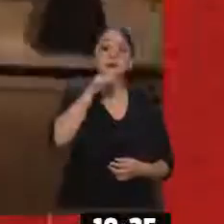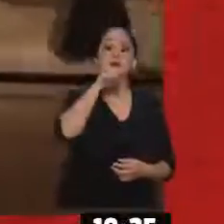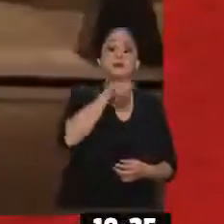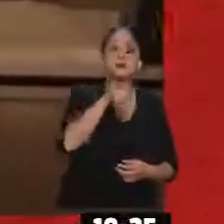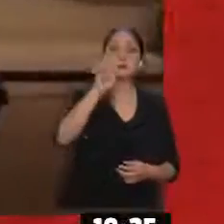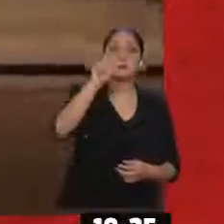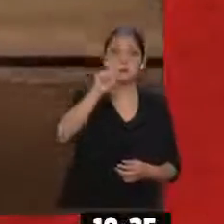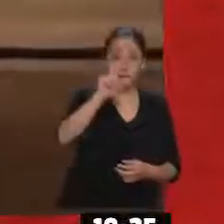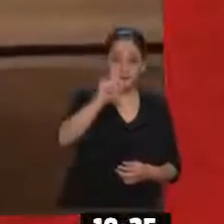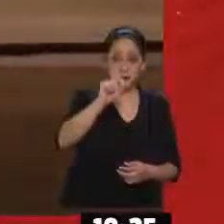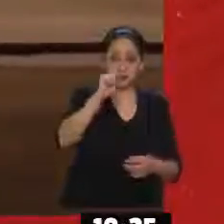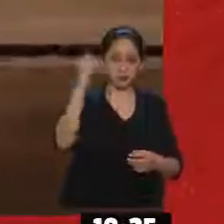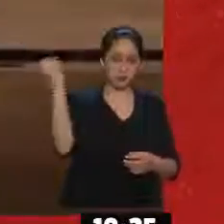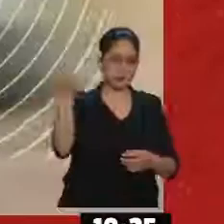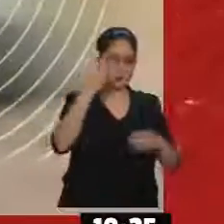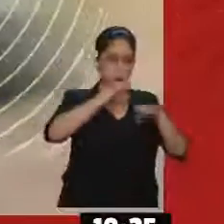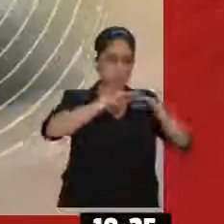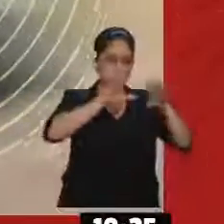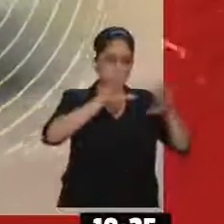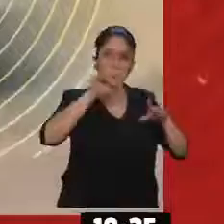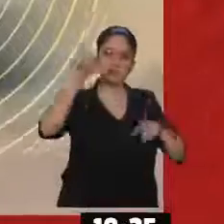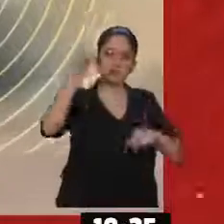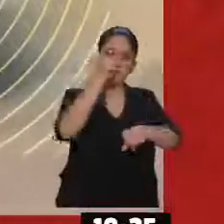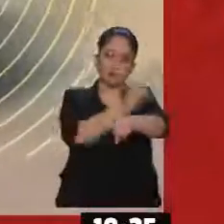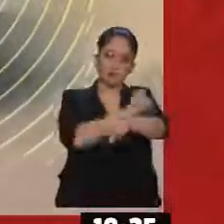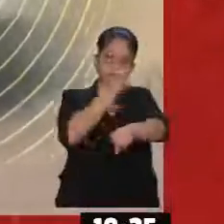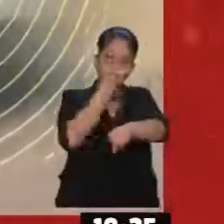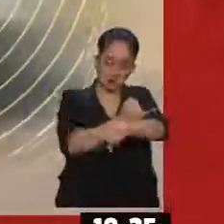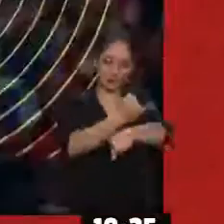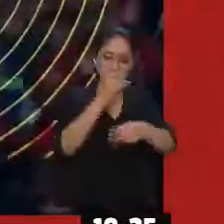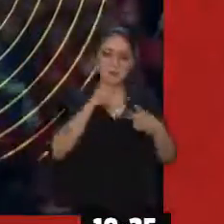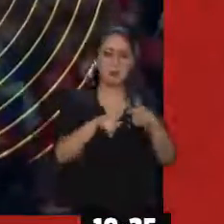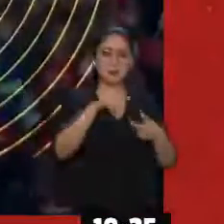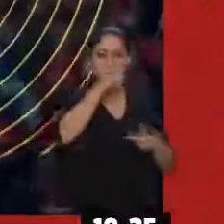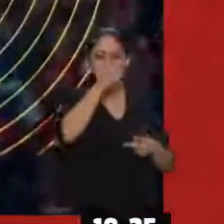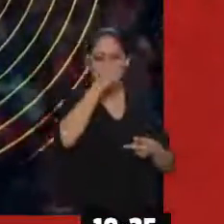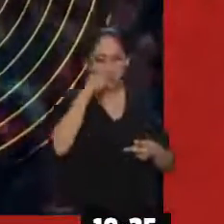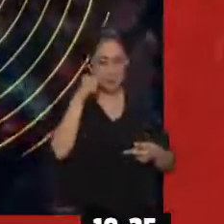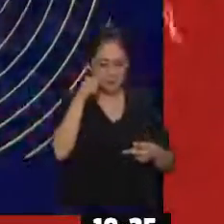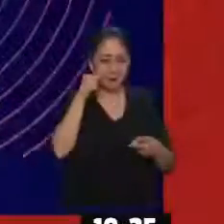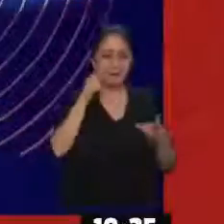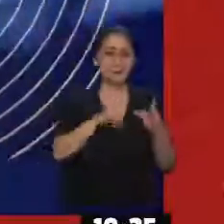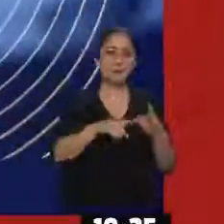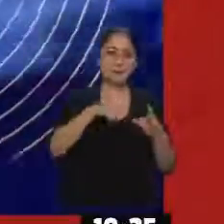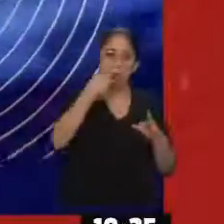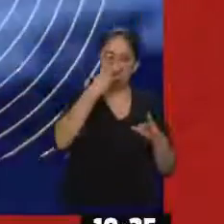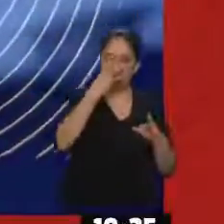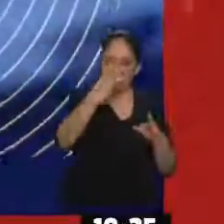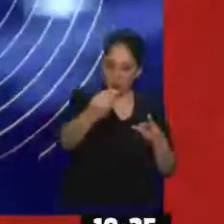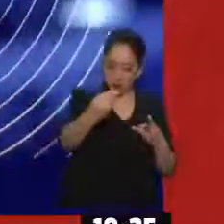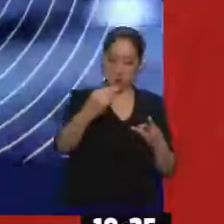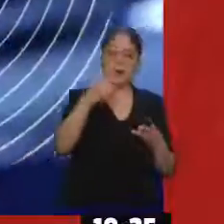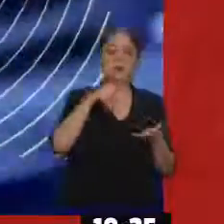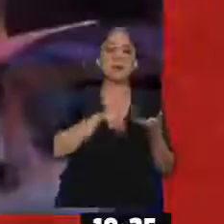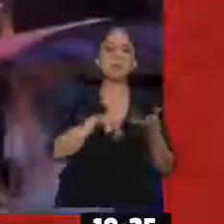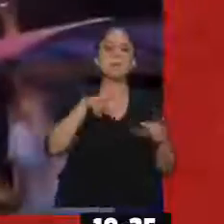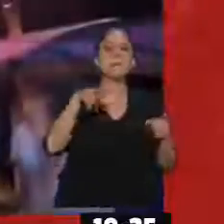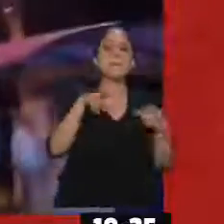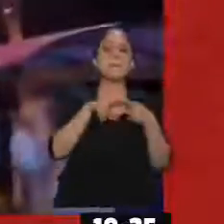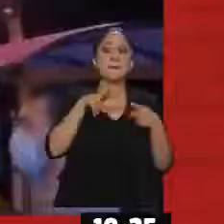funciones al aire libre en Iztapalapa, Benito Juárez, Coyoacán, en el Parque México,